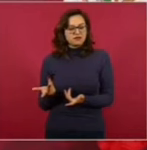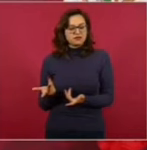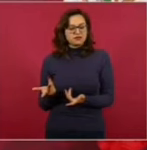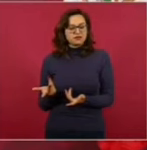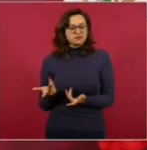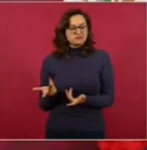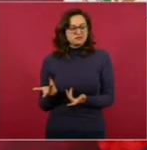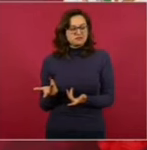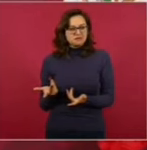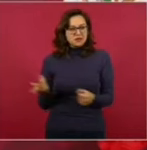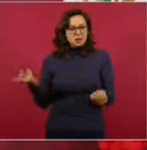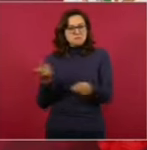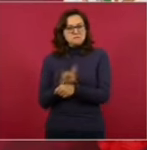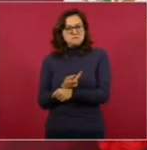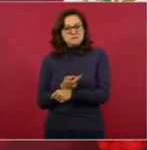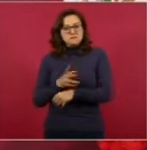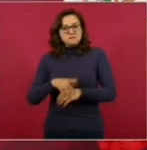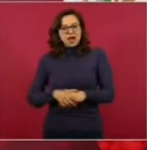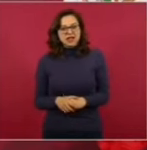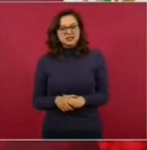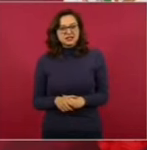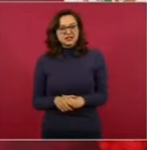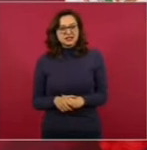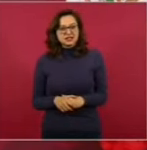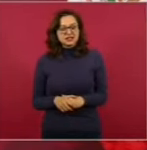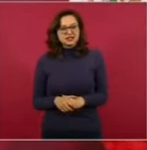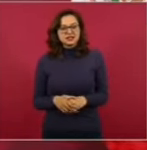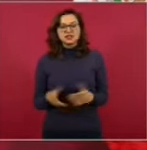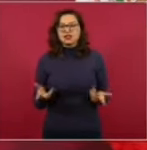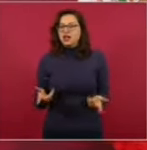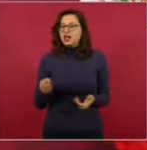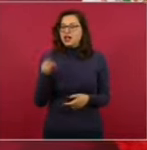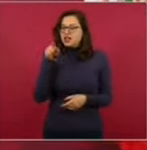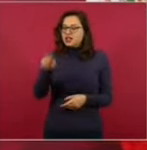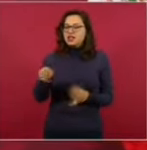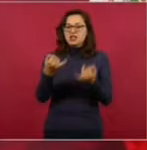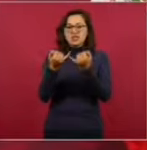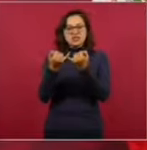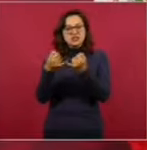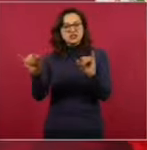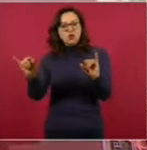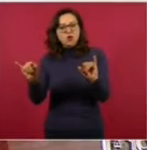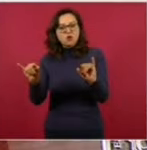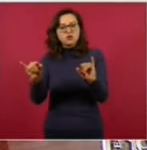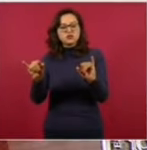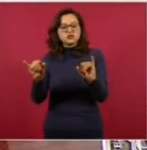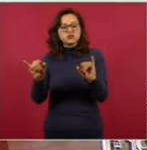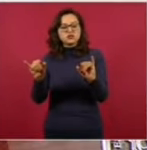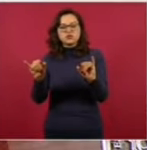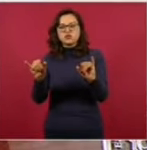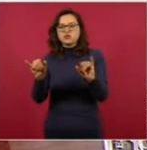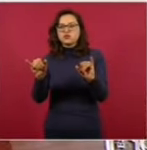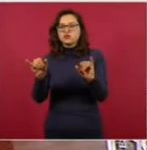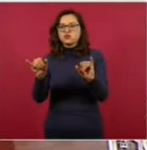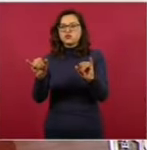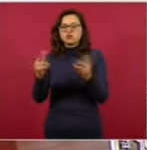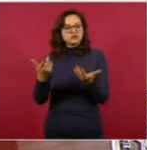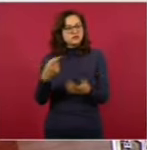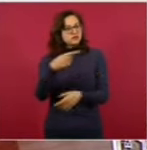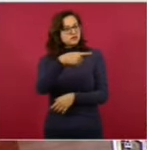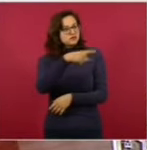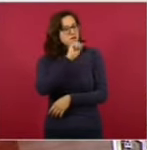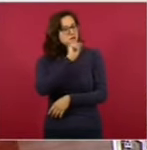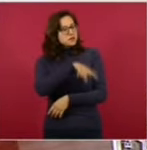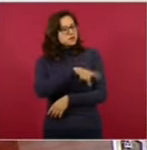Vi una foto en donde quien inaugura uno de los hoteles de Xcaret es